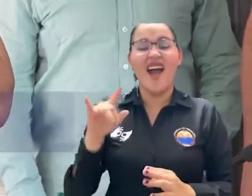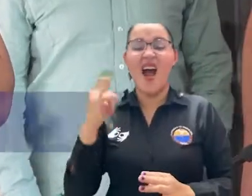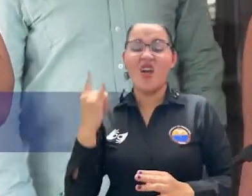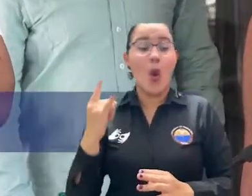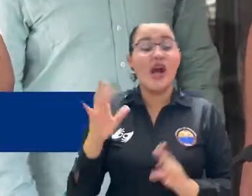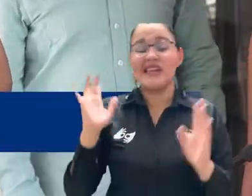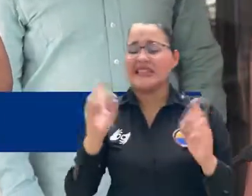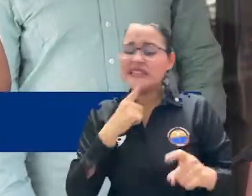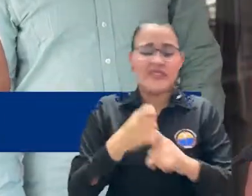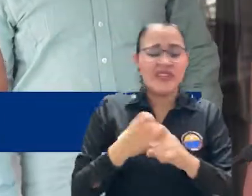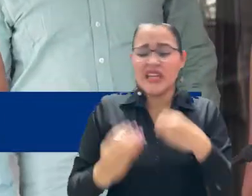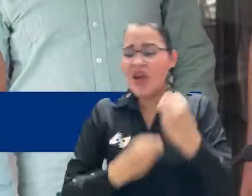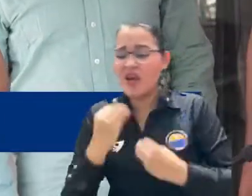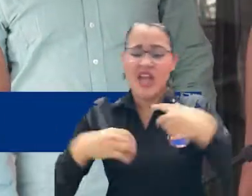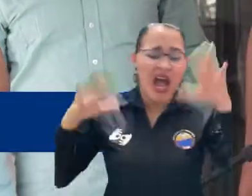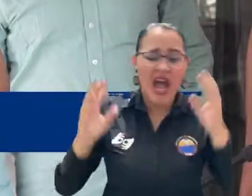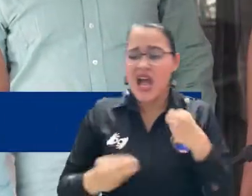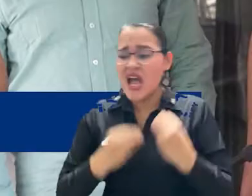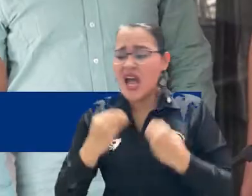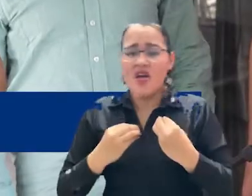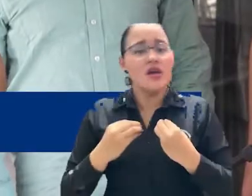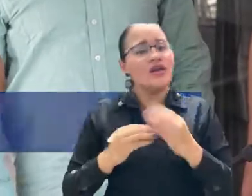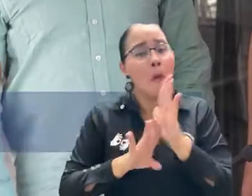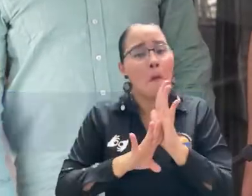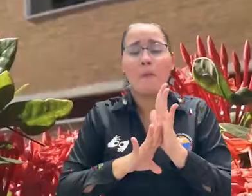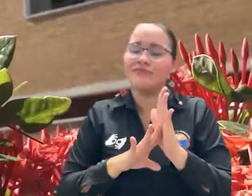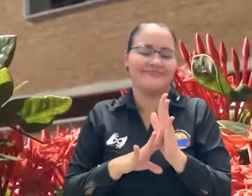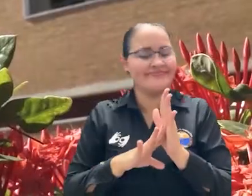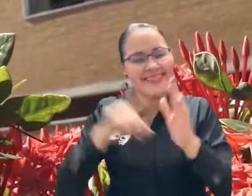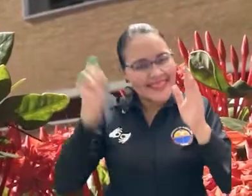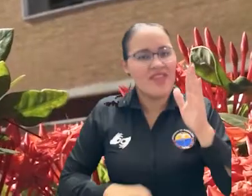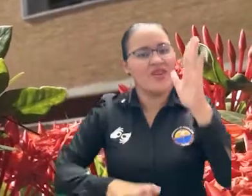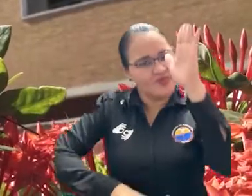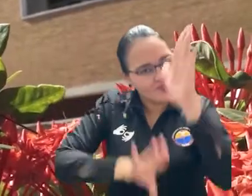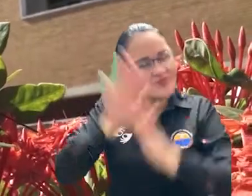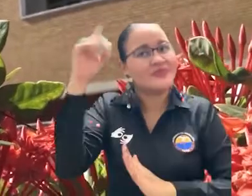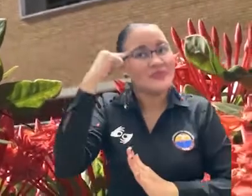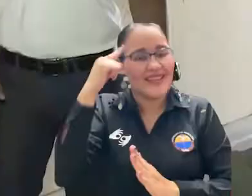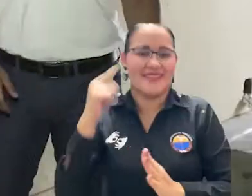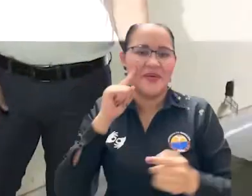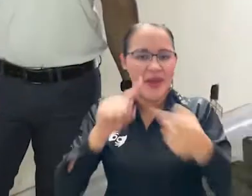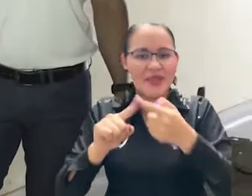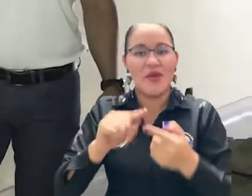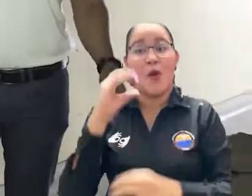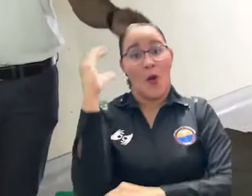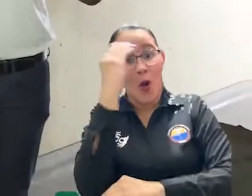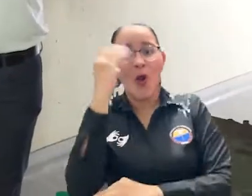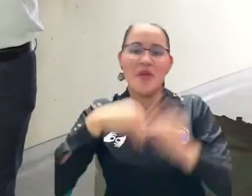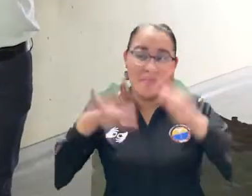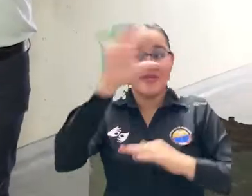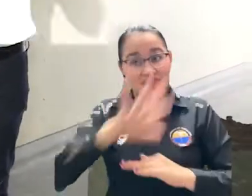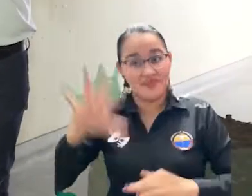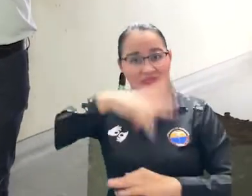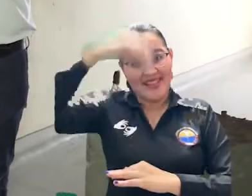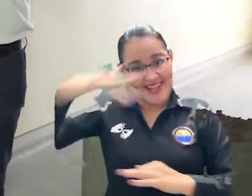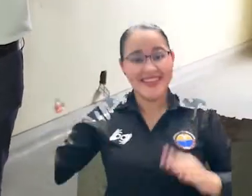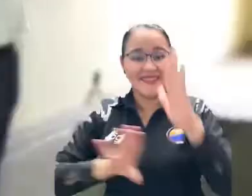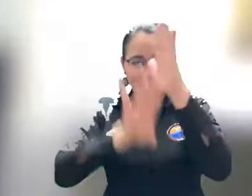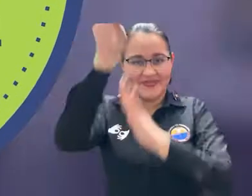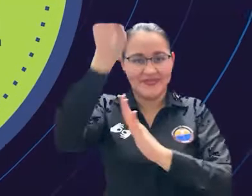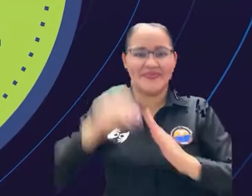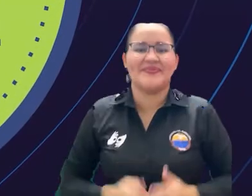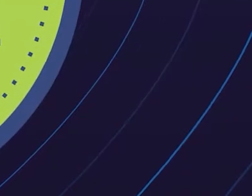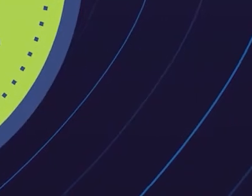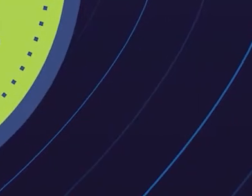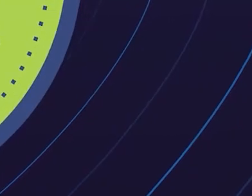más allá de esas diferencias y no quedarnos atrapados en eso porque si no, avanzamos, no solo como país, sino como región. Universidad del